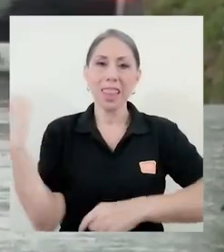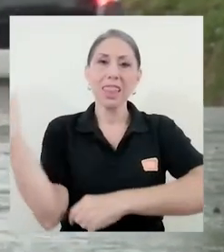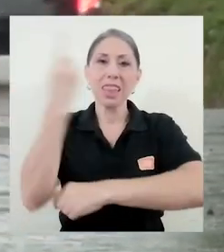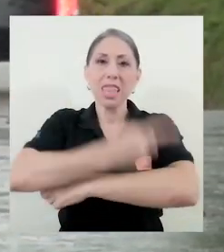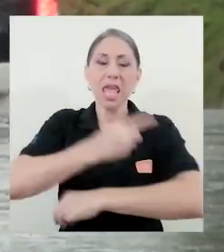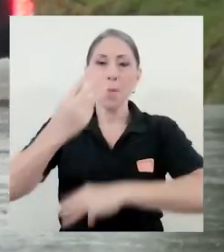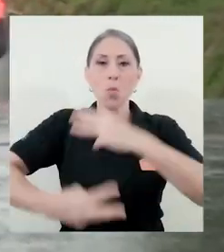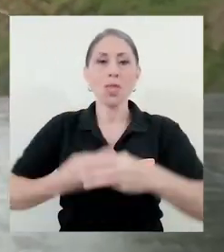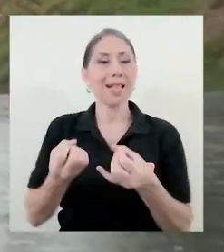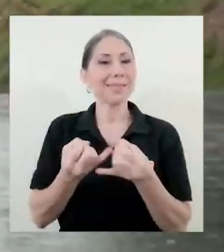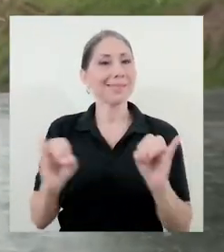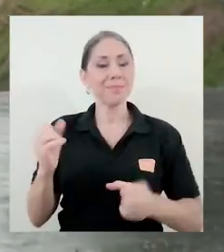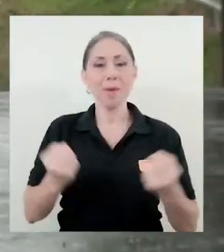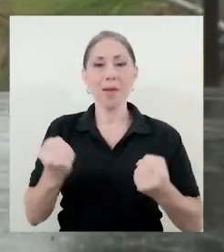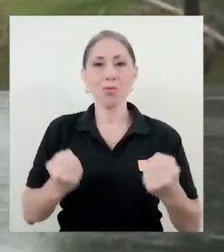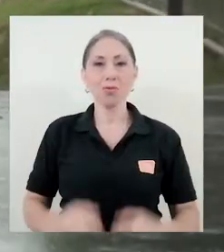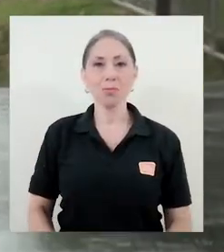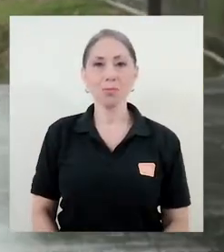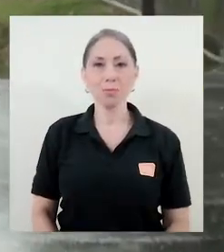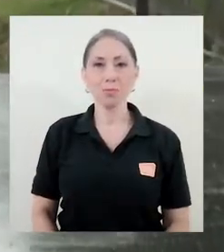Día Mundial Sin Vehículos.